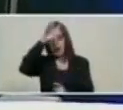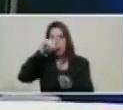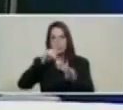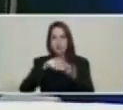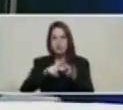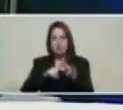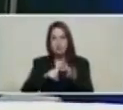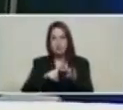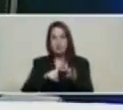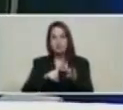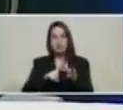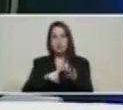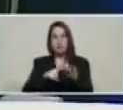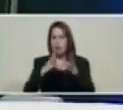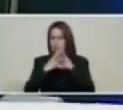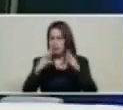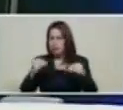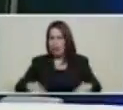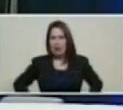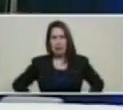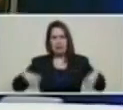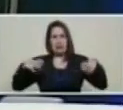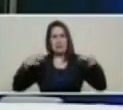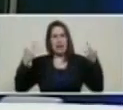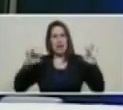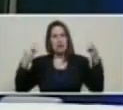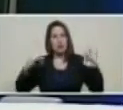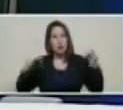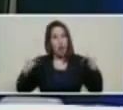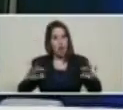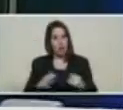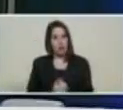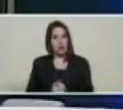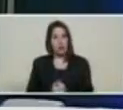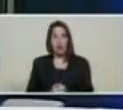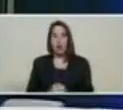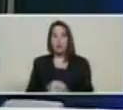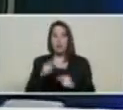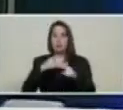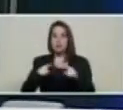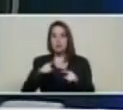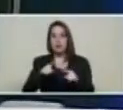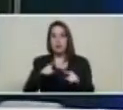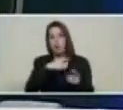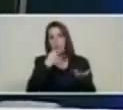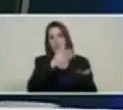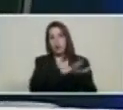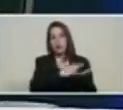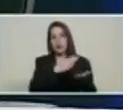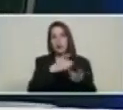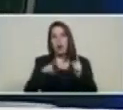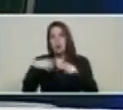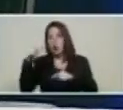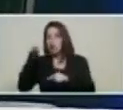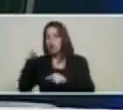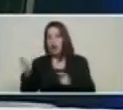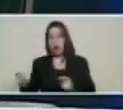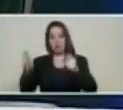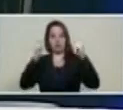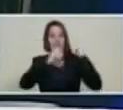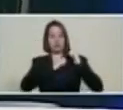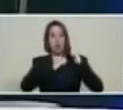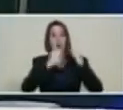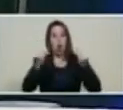recursos estratégicos que tiene Venezuela. Y usted tomó ese camino y hoy lo estamos haciendo realidad. Estamos haciendo